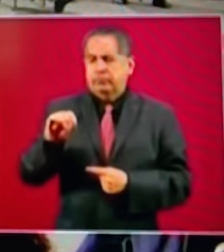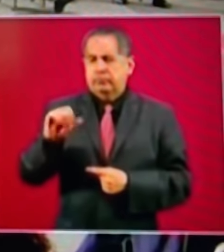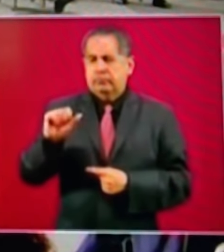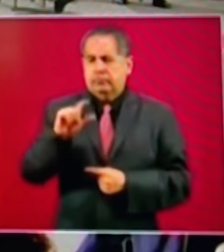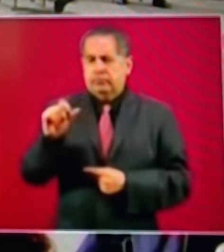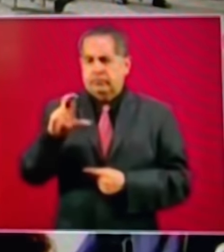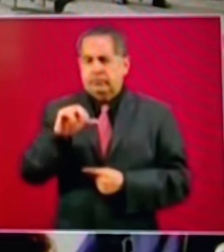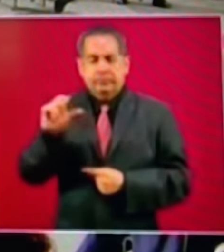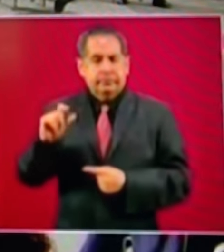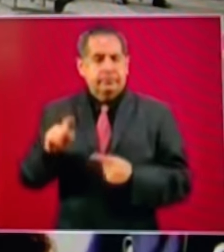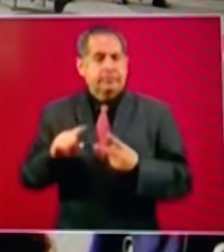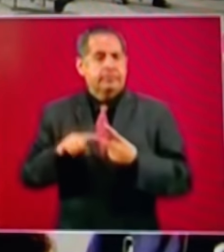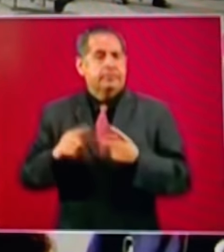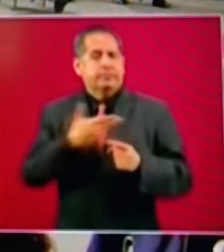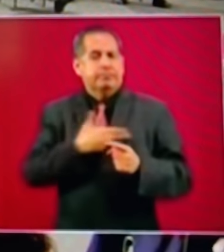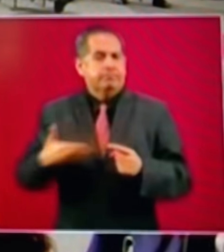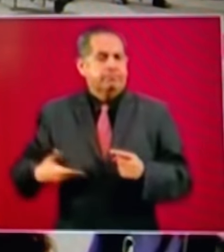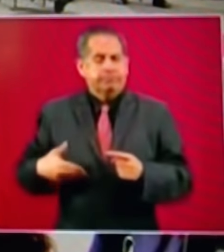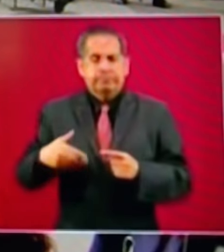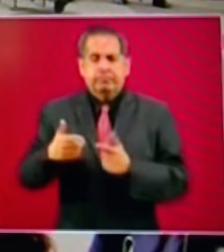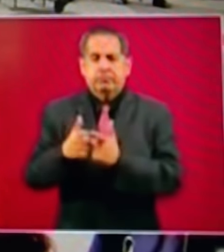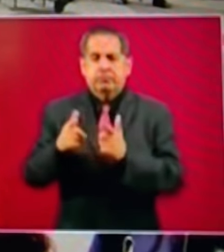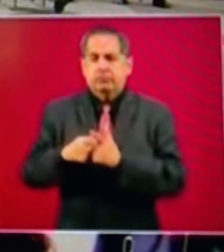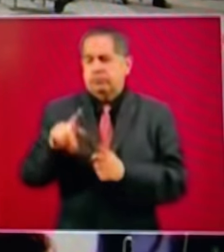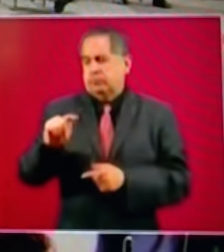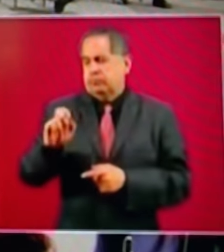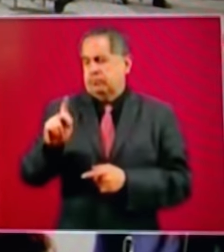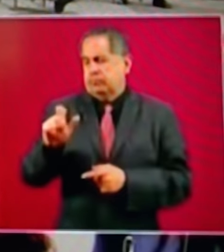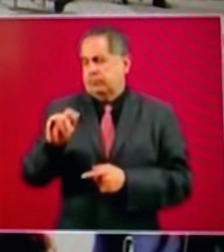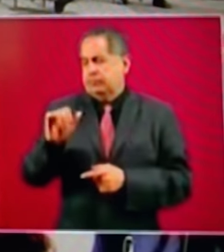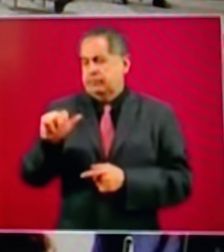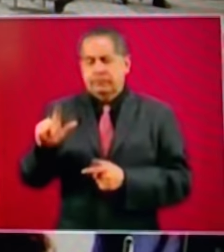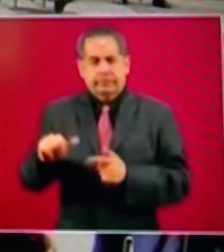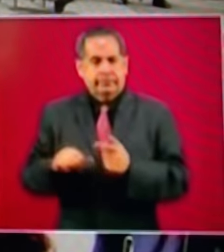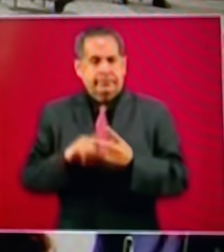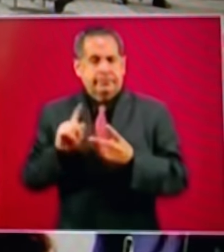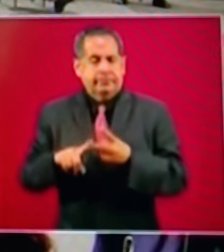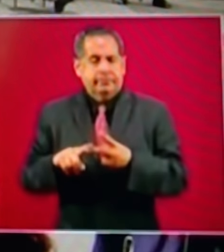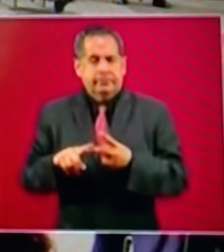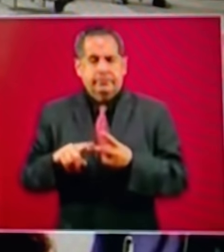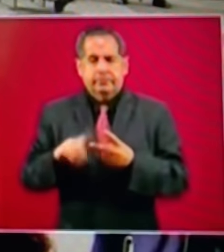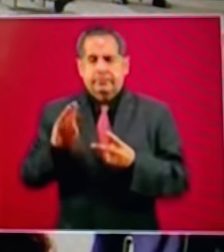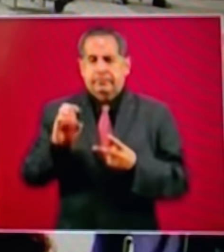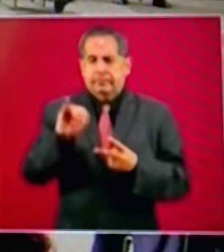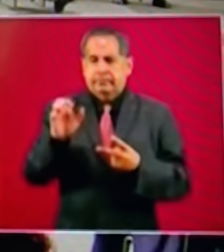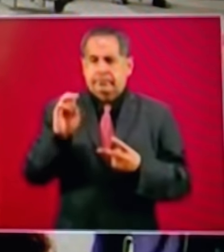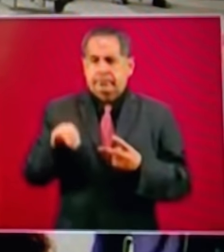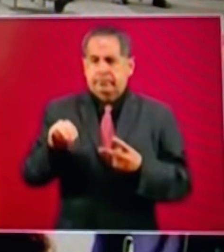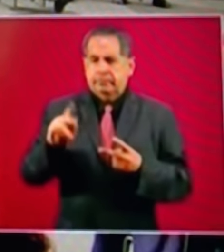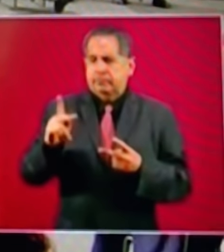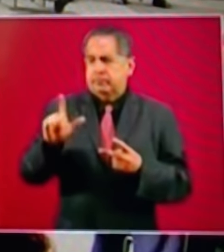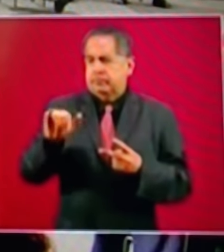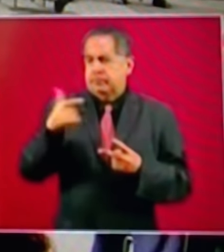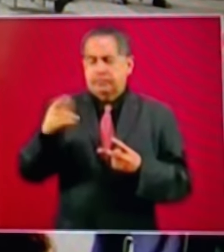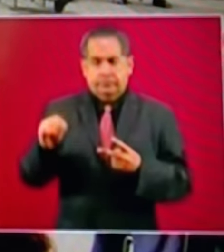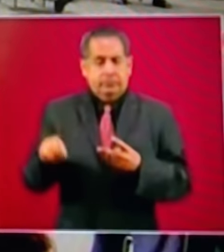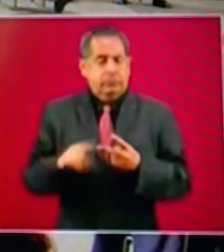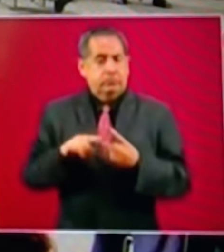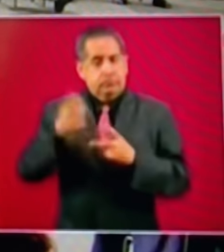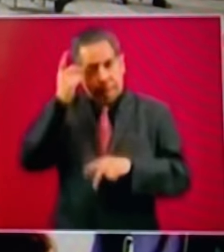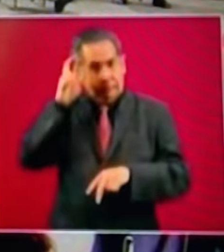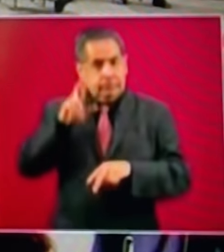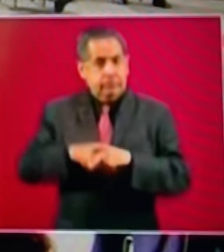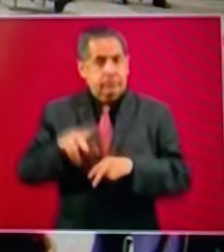ejecutivo del consejo de administración de grupo televisa que el señor benjamín salinas pliego director